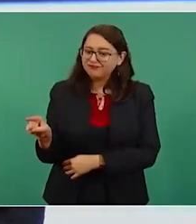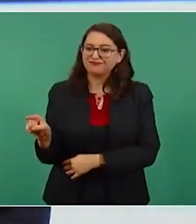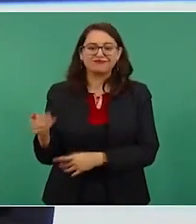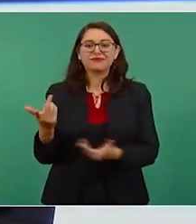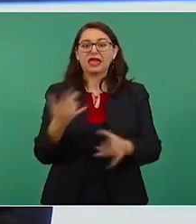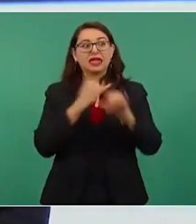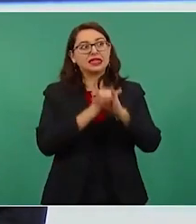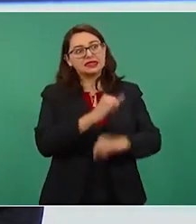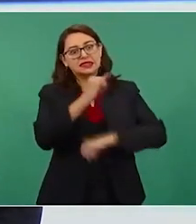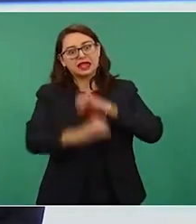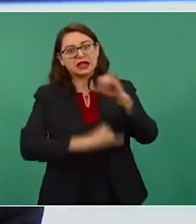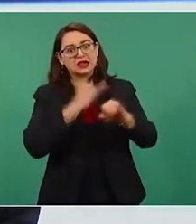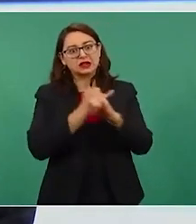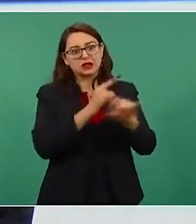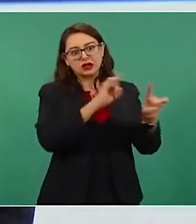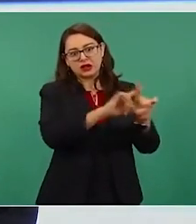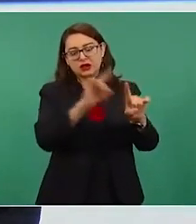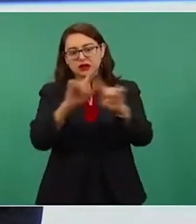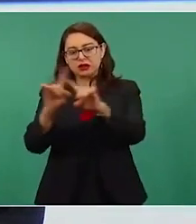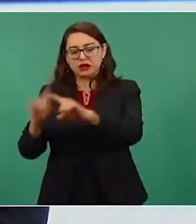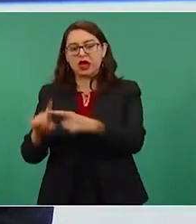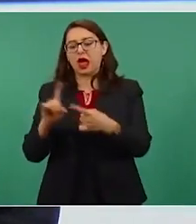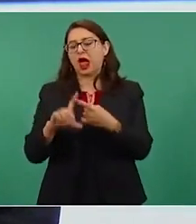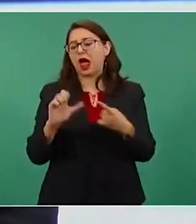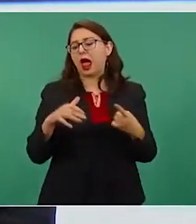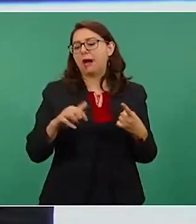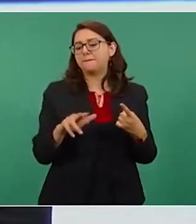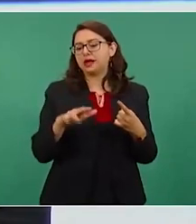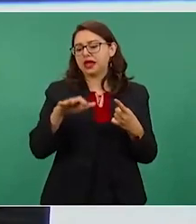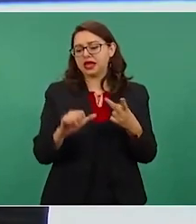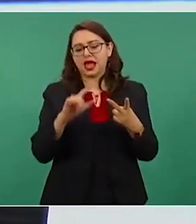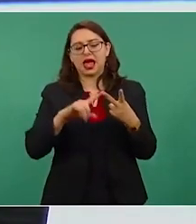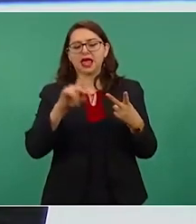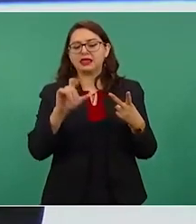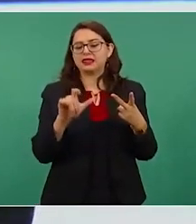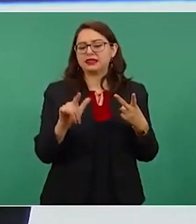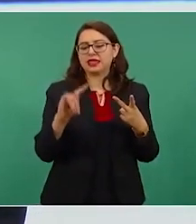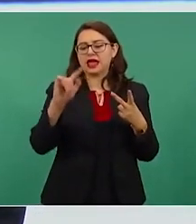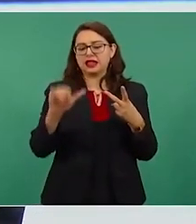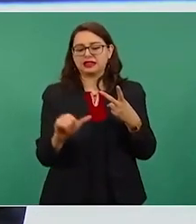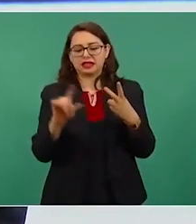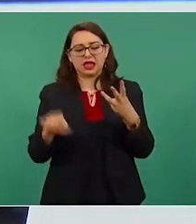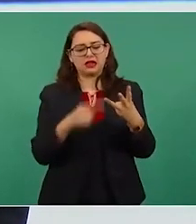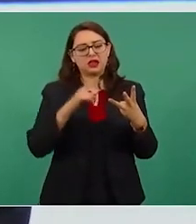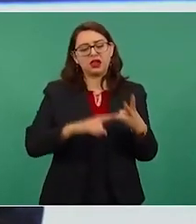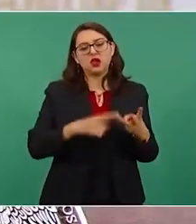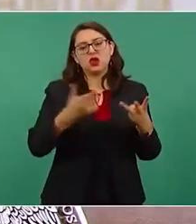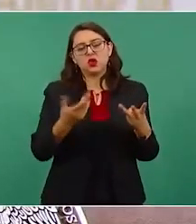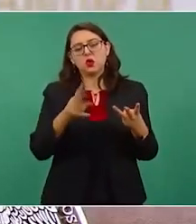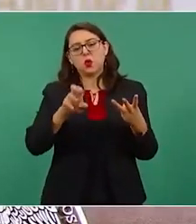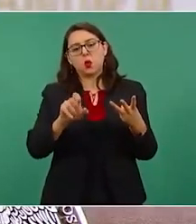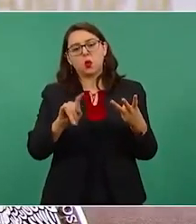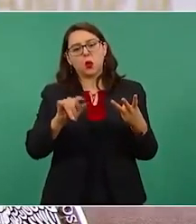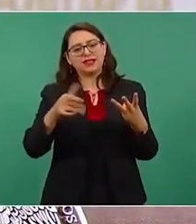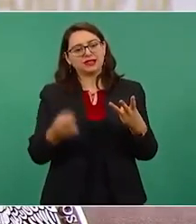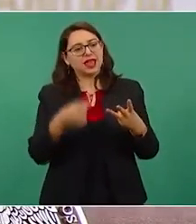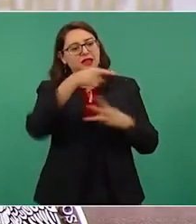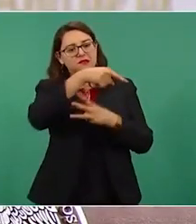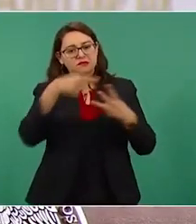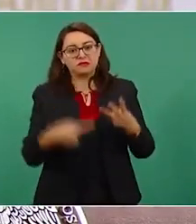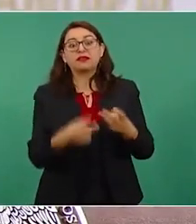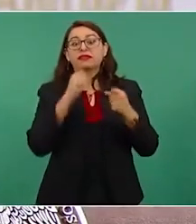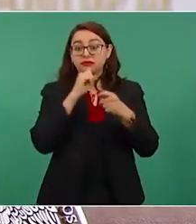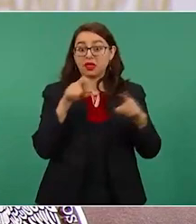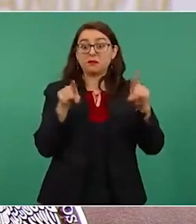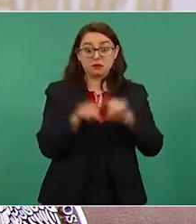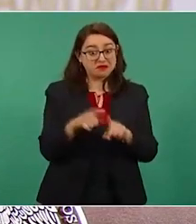internacionales como América Airlines, Delta Airlines y Southwest. También tuvieron tendencias a la